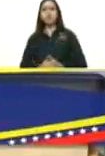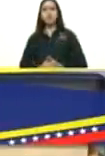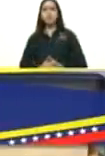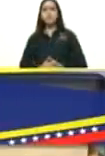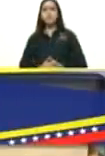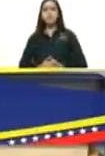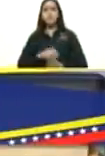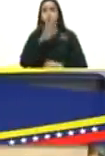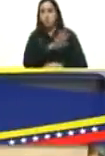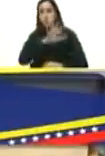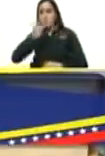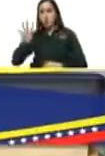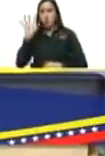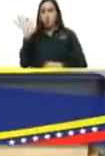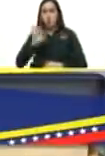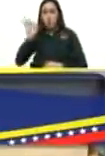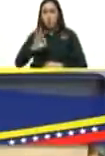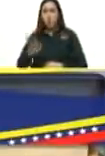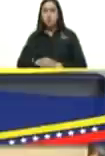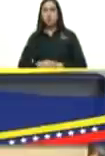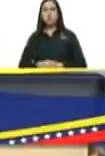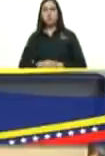en caliente